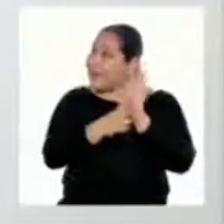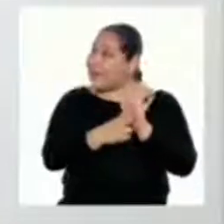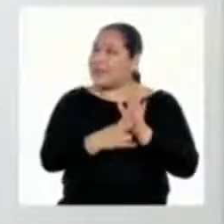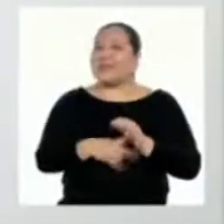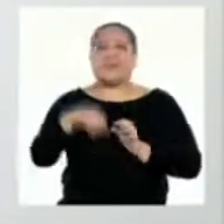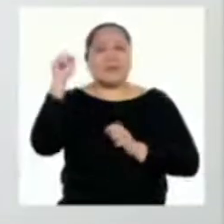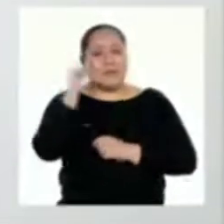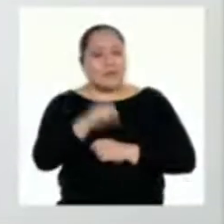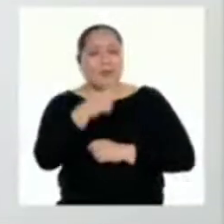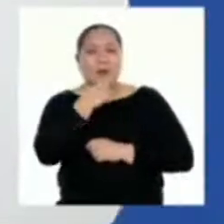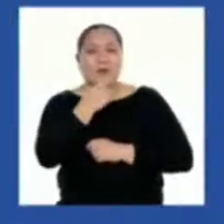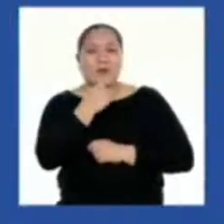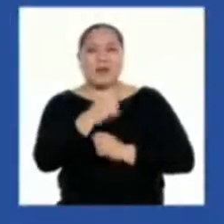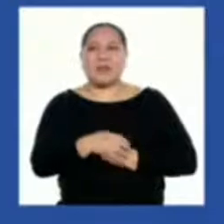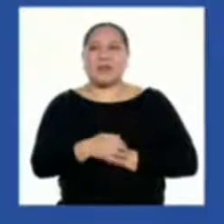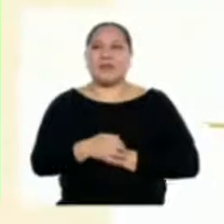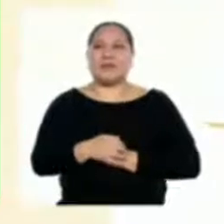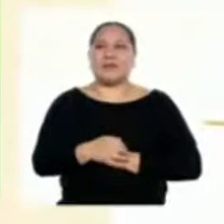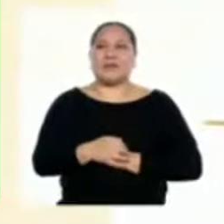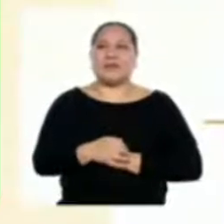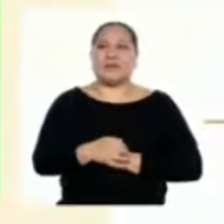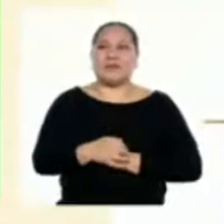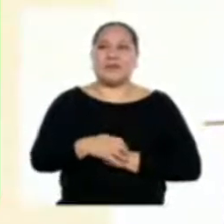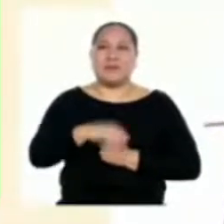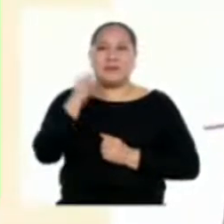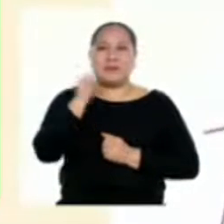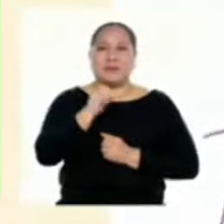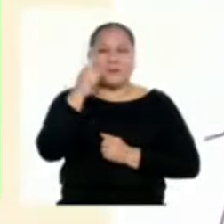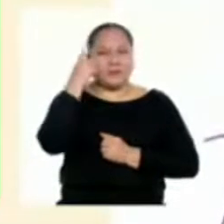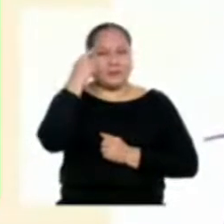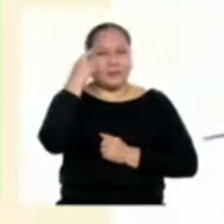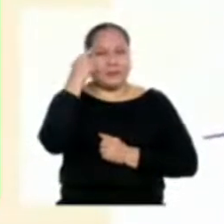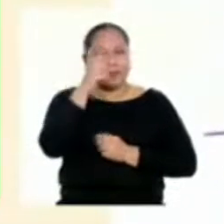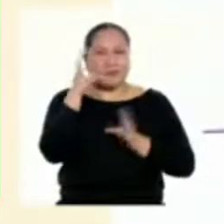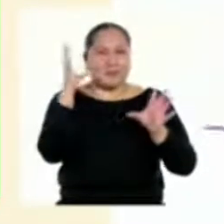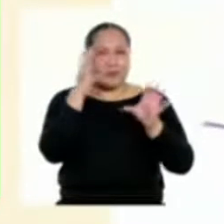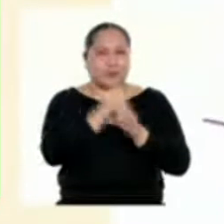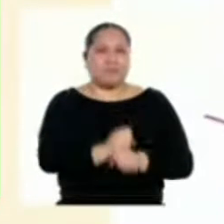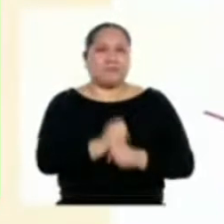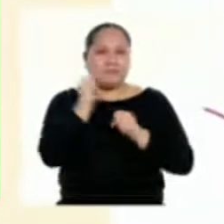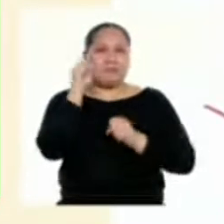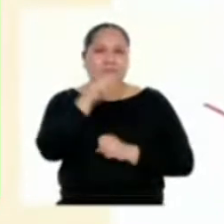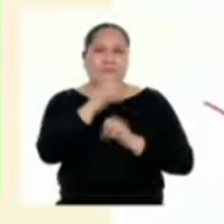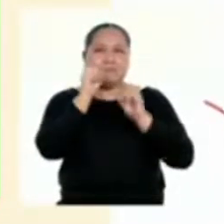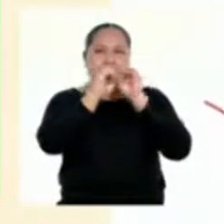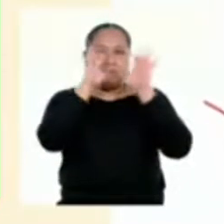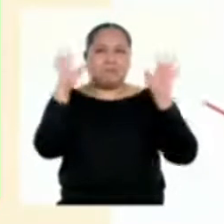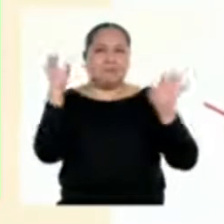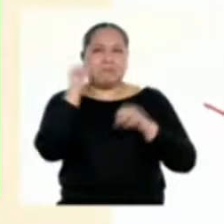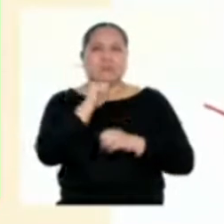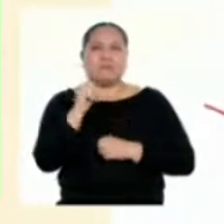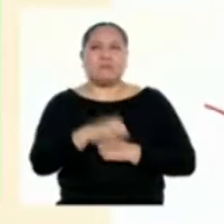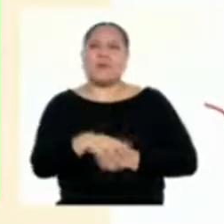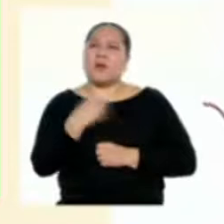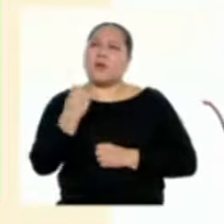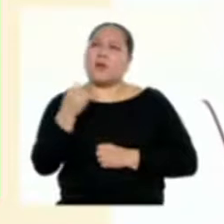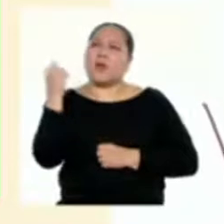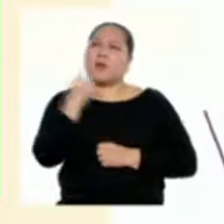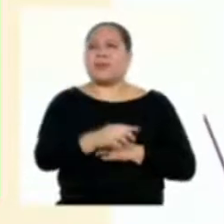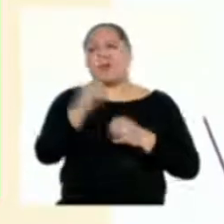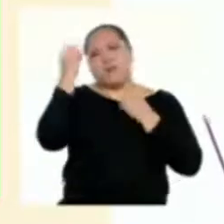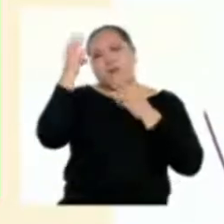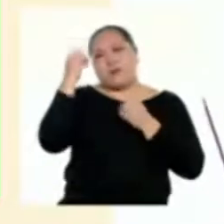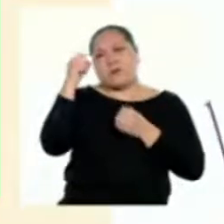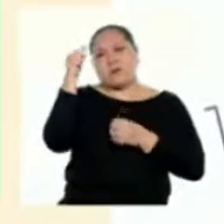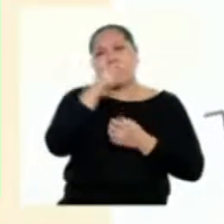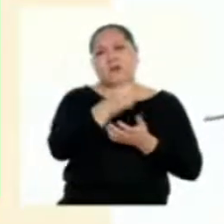encantaría, Miluska. Sí, creo que tu resumen es bastante claro, Miluska. ¿Pero por qué esta información será